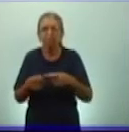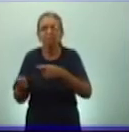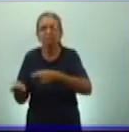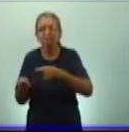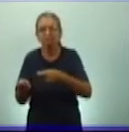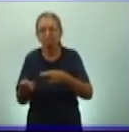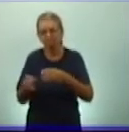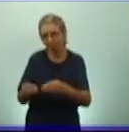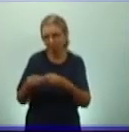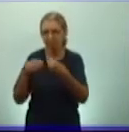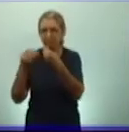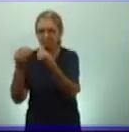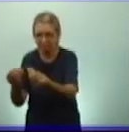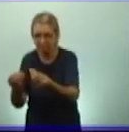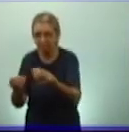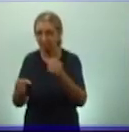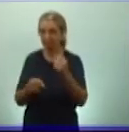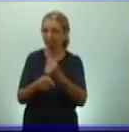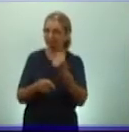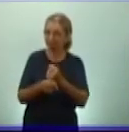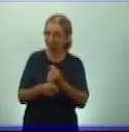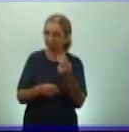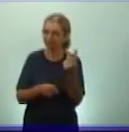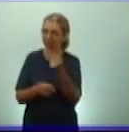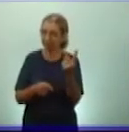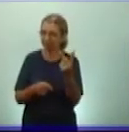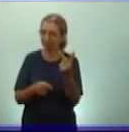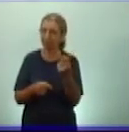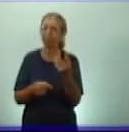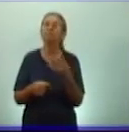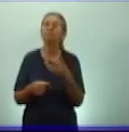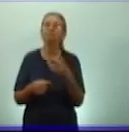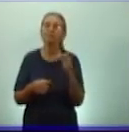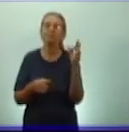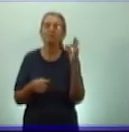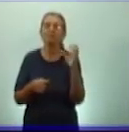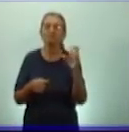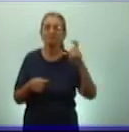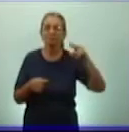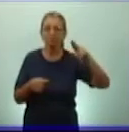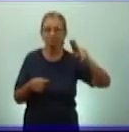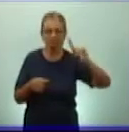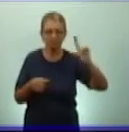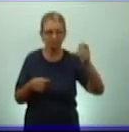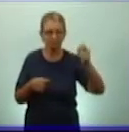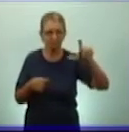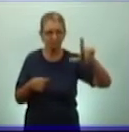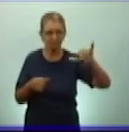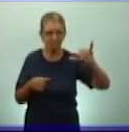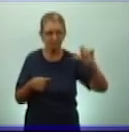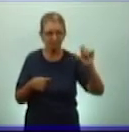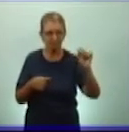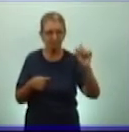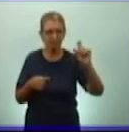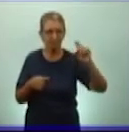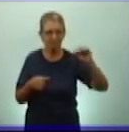tributo en especie y trabajo? ¿Recuerdan en el feudalismo? El señor feudal explotaba al campesino dependiente mediante la renta de trabajo y en